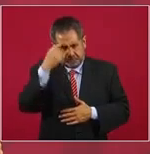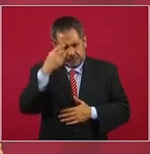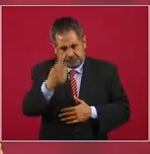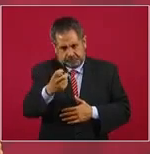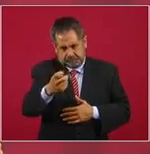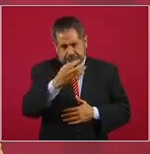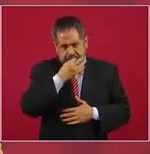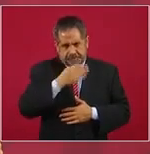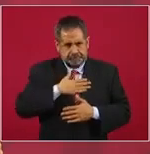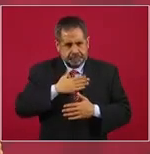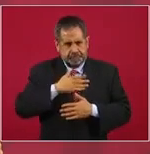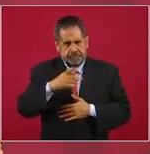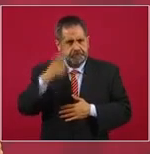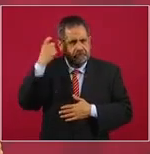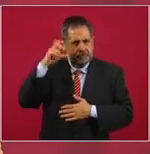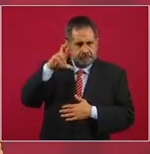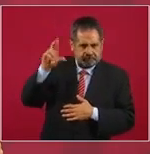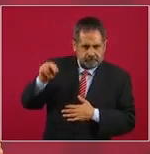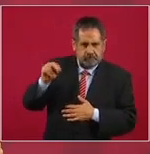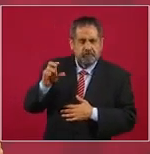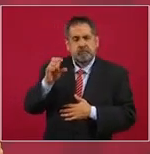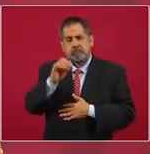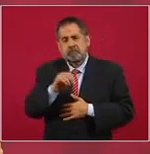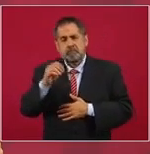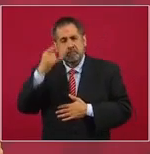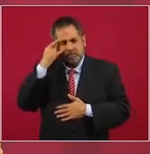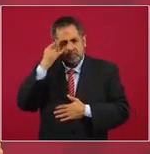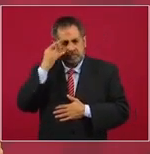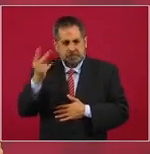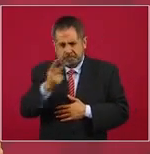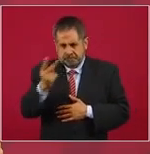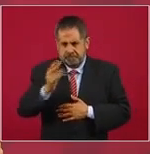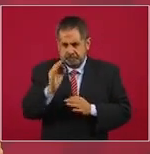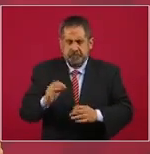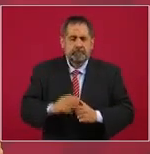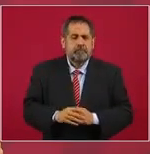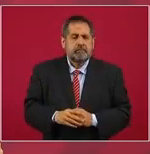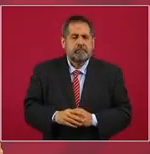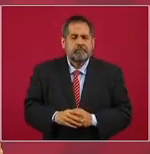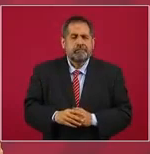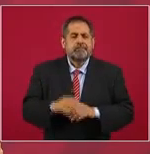Sobre los asuntos electorales no queremos ahora meternos,